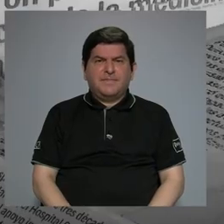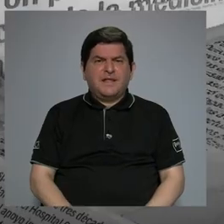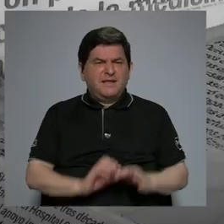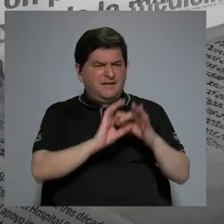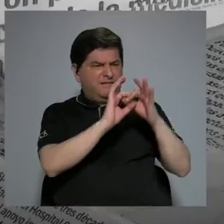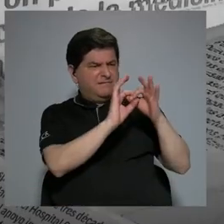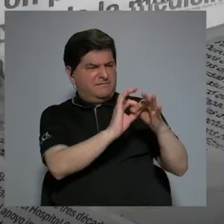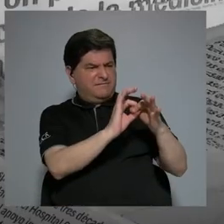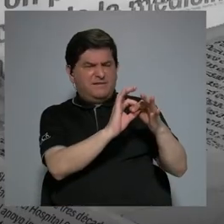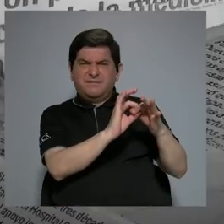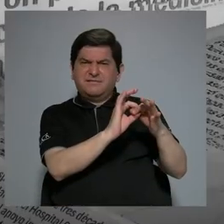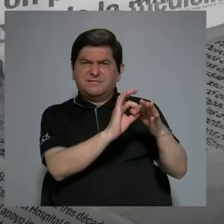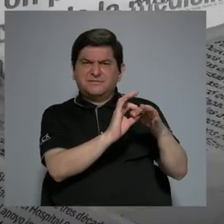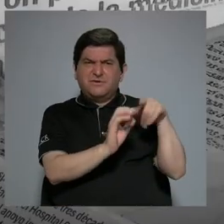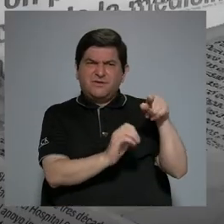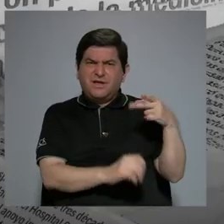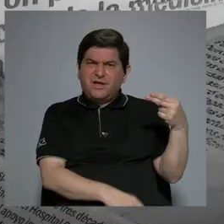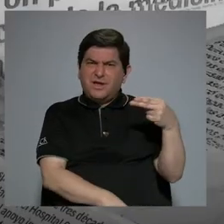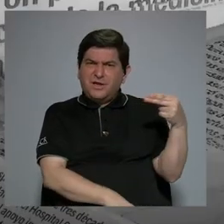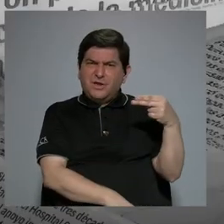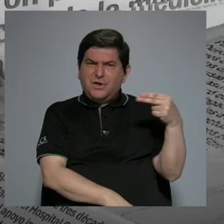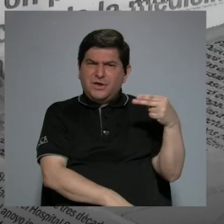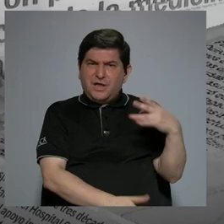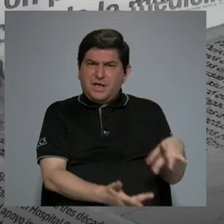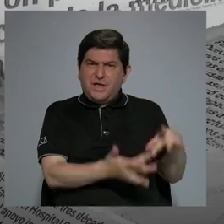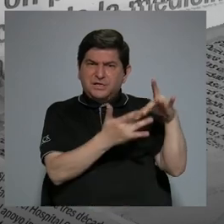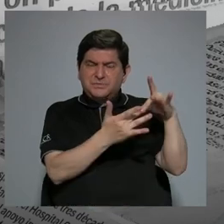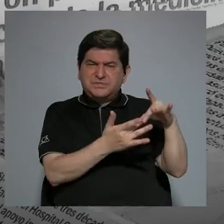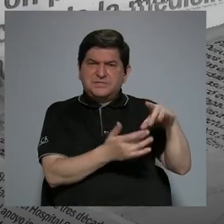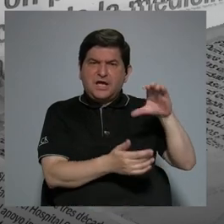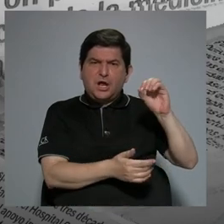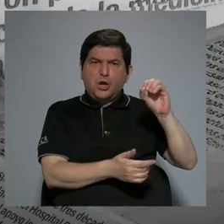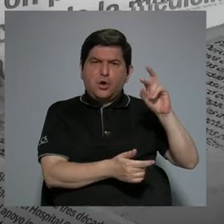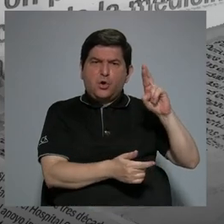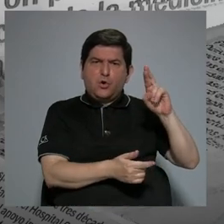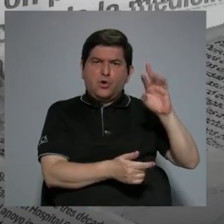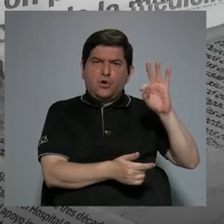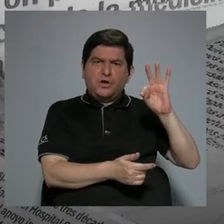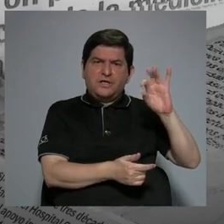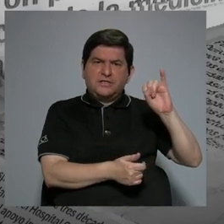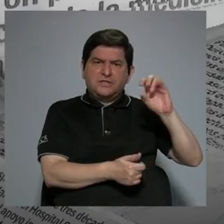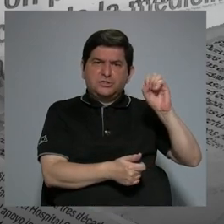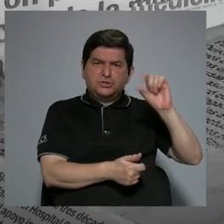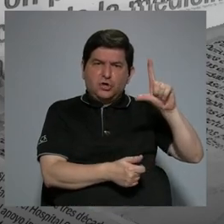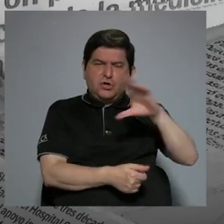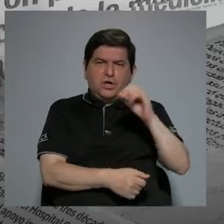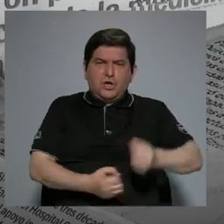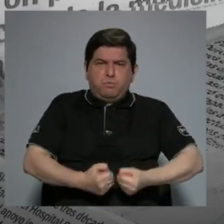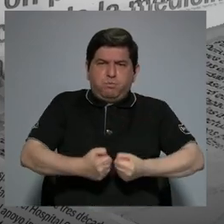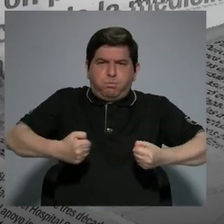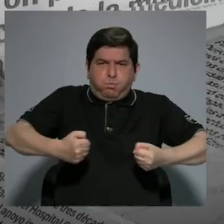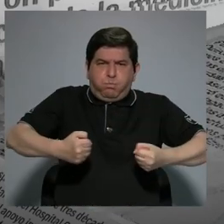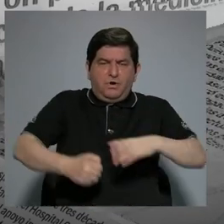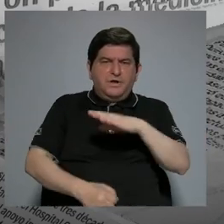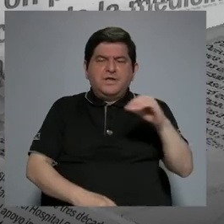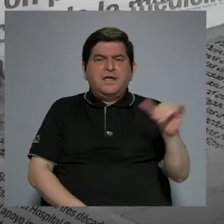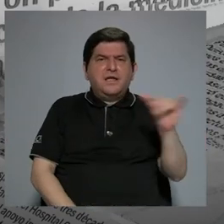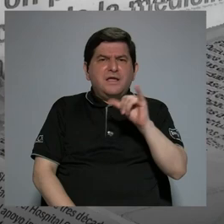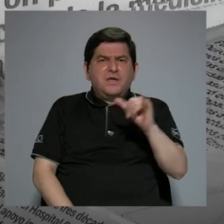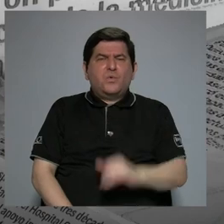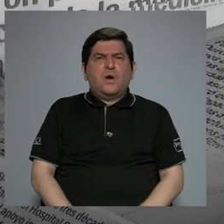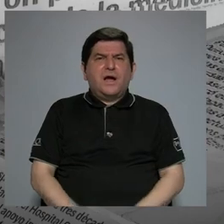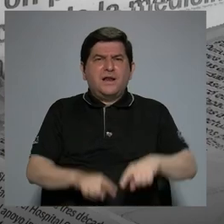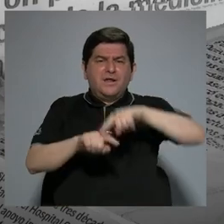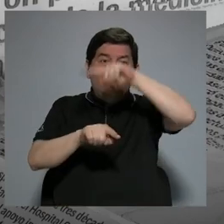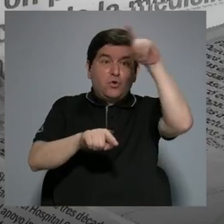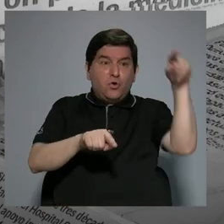tienen esas hormonas, sobre todo el cortisol, con el sobrepeso? Y también que sería como un